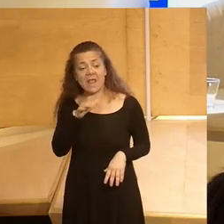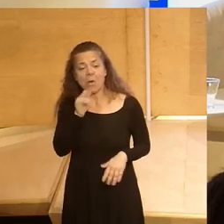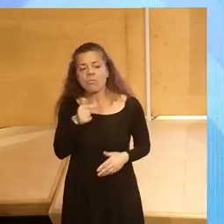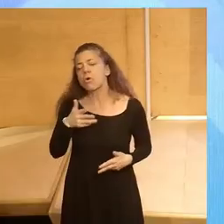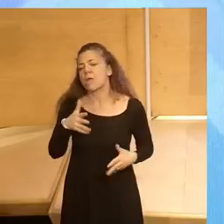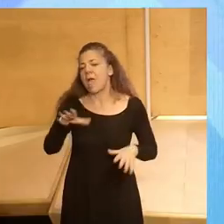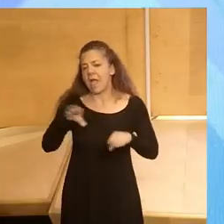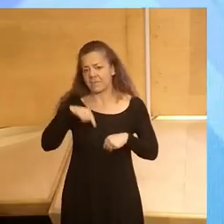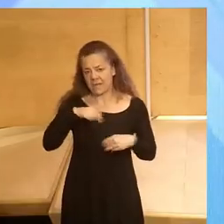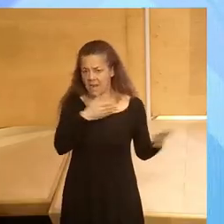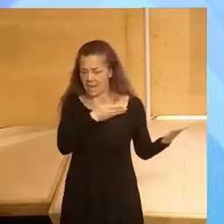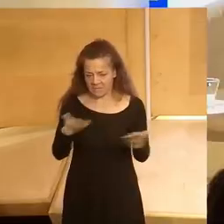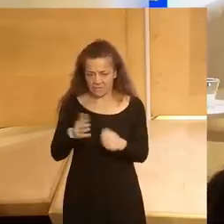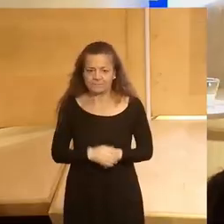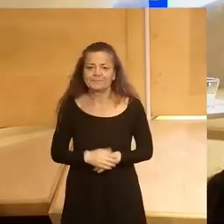aceptar la invitación.